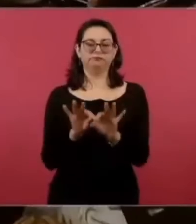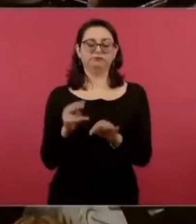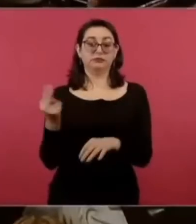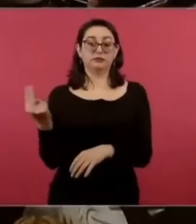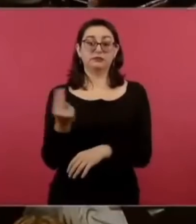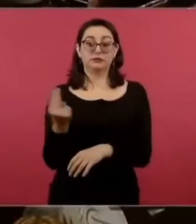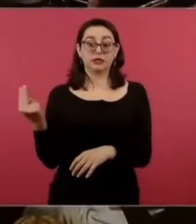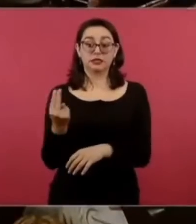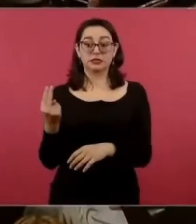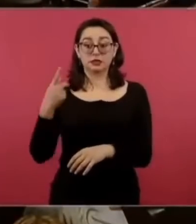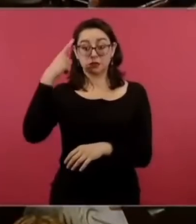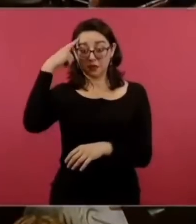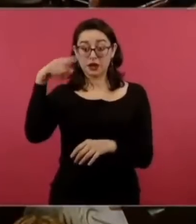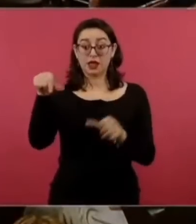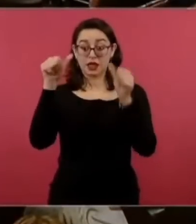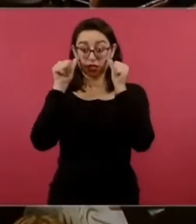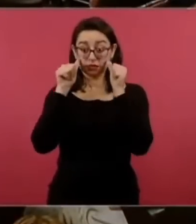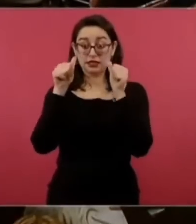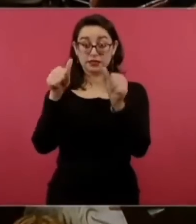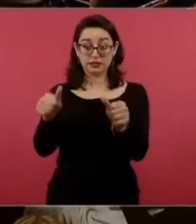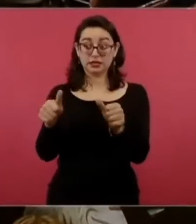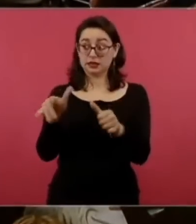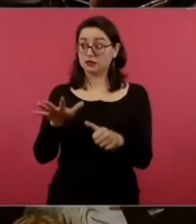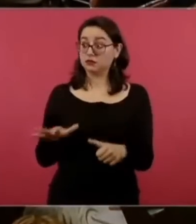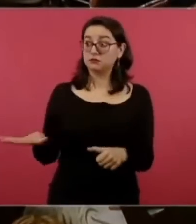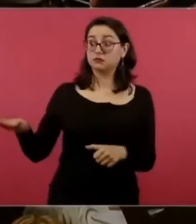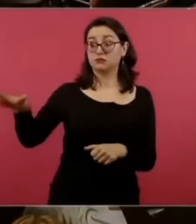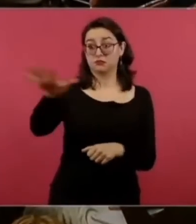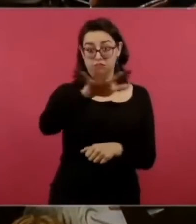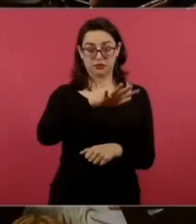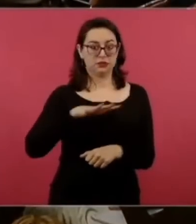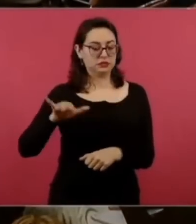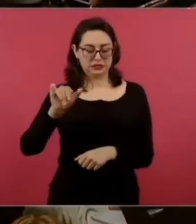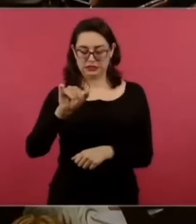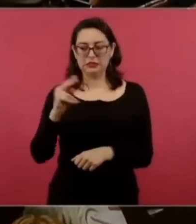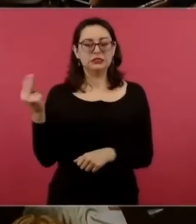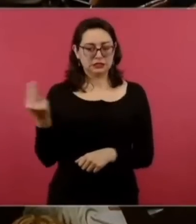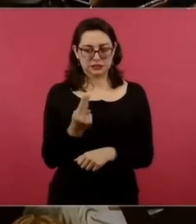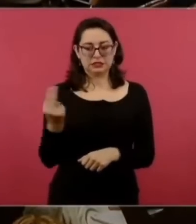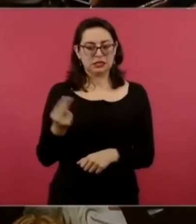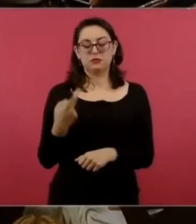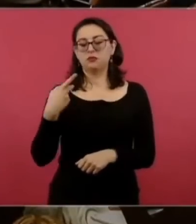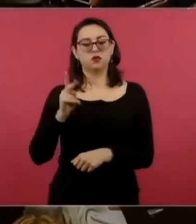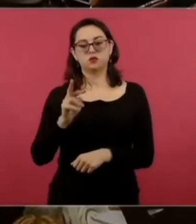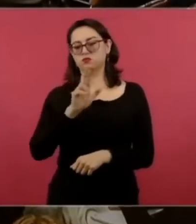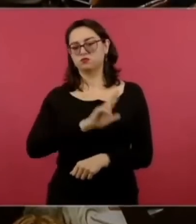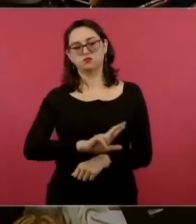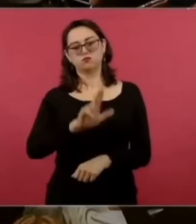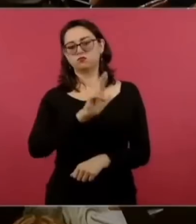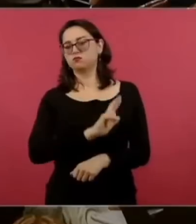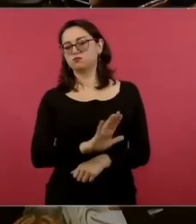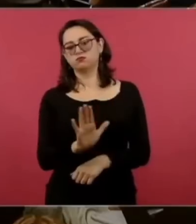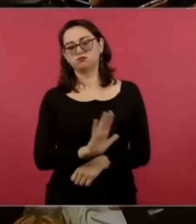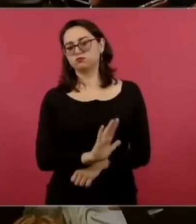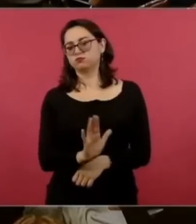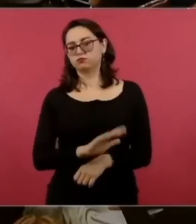para la atención a la población abierta entonces vamos